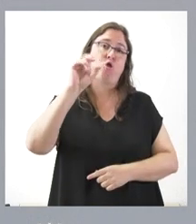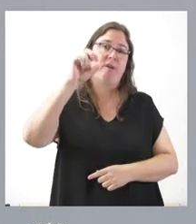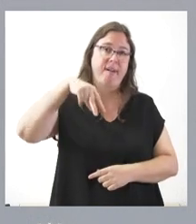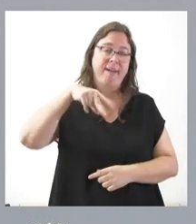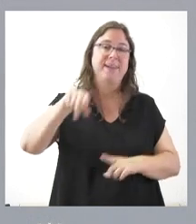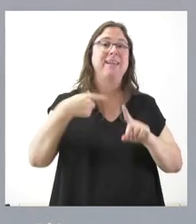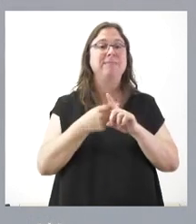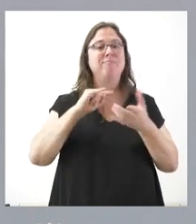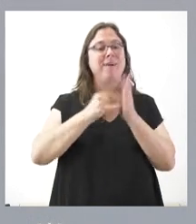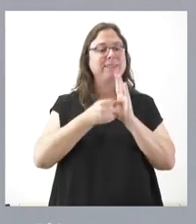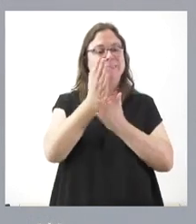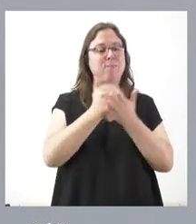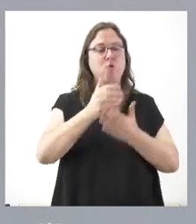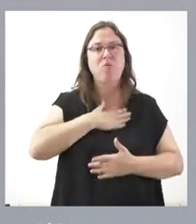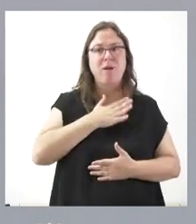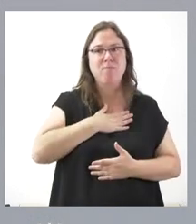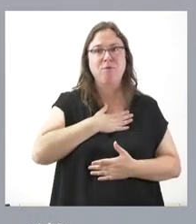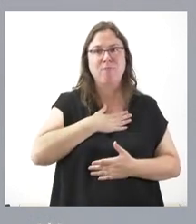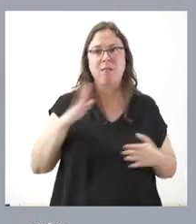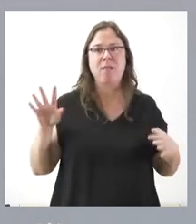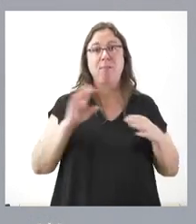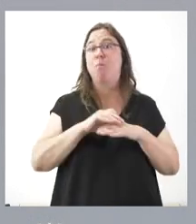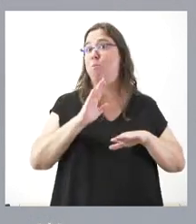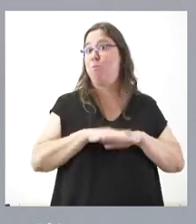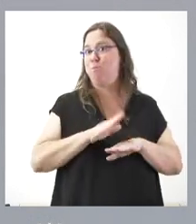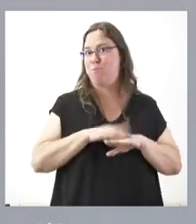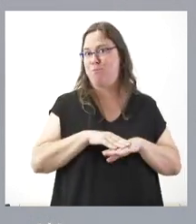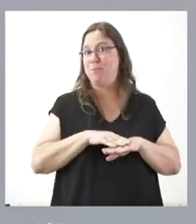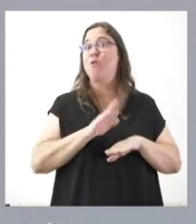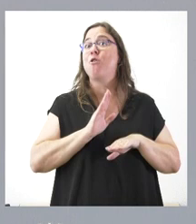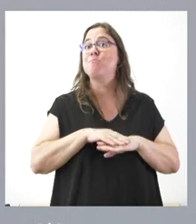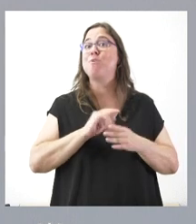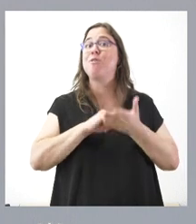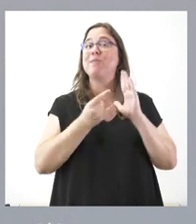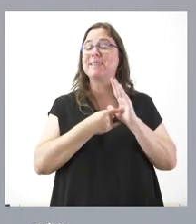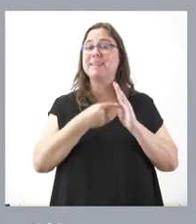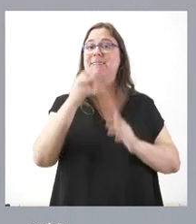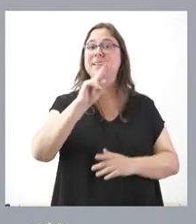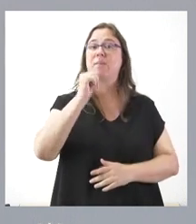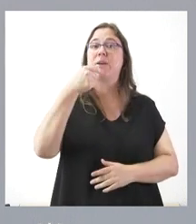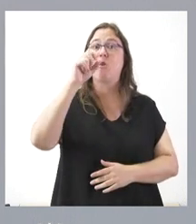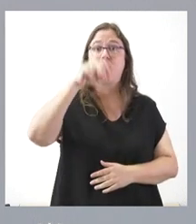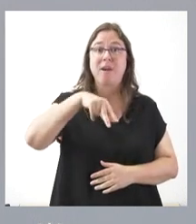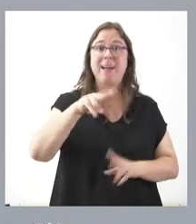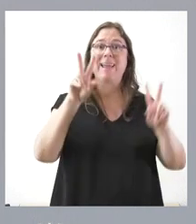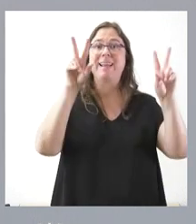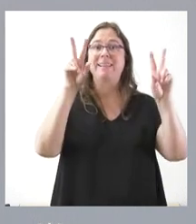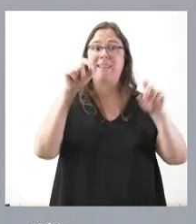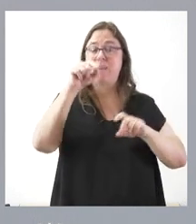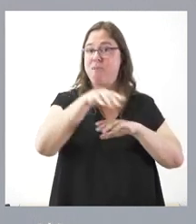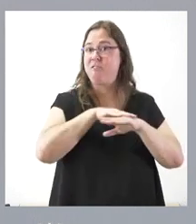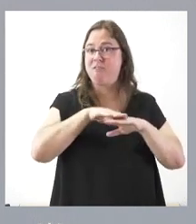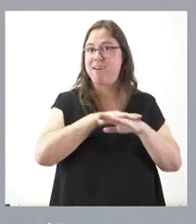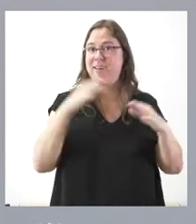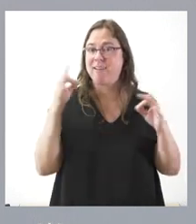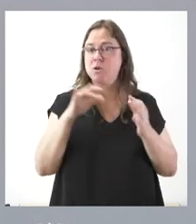en las comunidades autónomas. ¿Por qué? Porque el sistema biogen, uno de los aspectos en que se basa es en